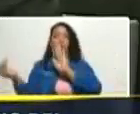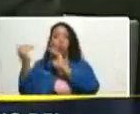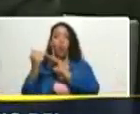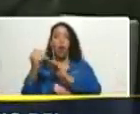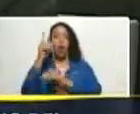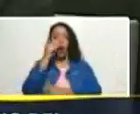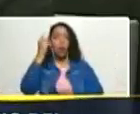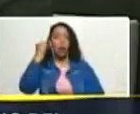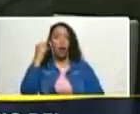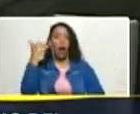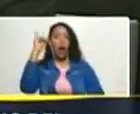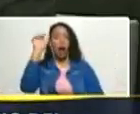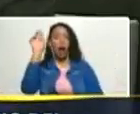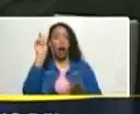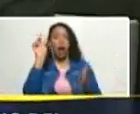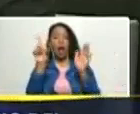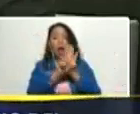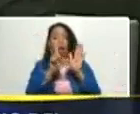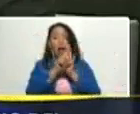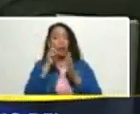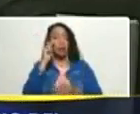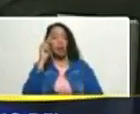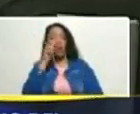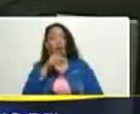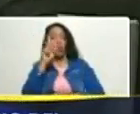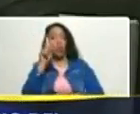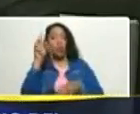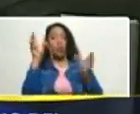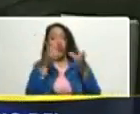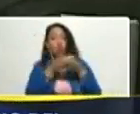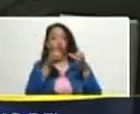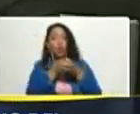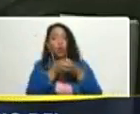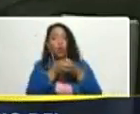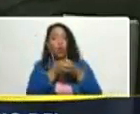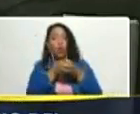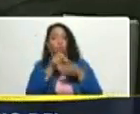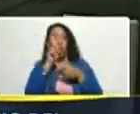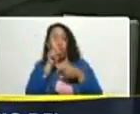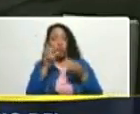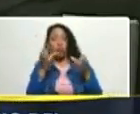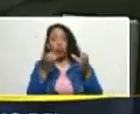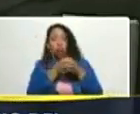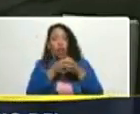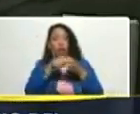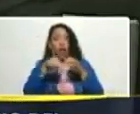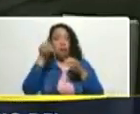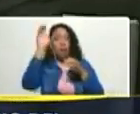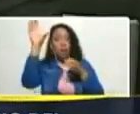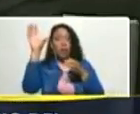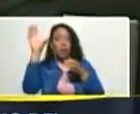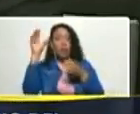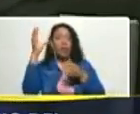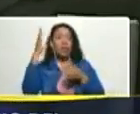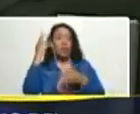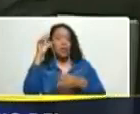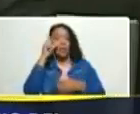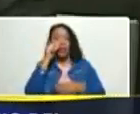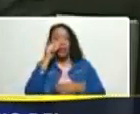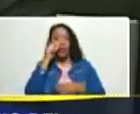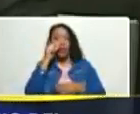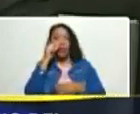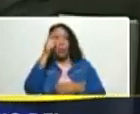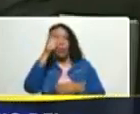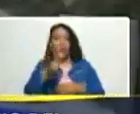género hay una ley que tiene mucho que ver con un sector que aunque es un pequeño sector del país que son las niñas y niños y las personas